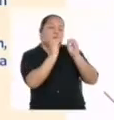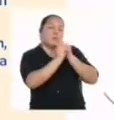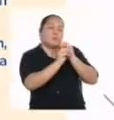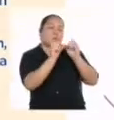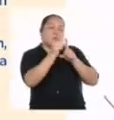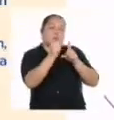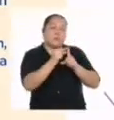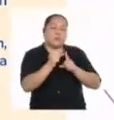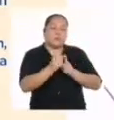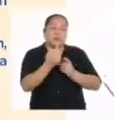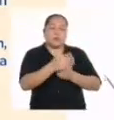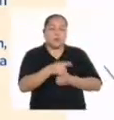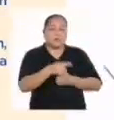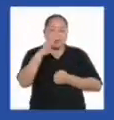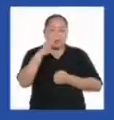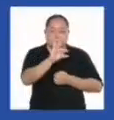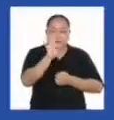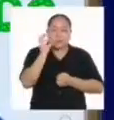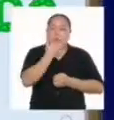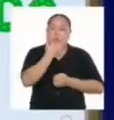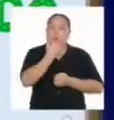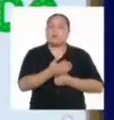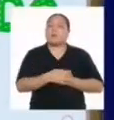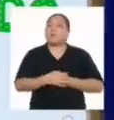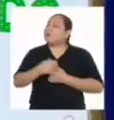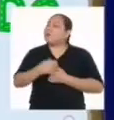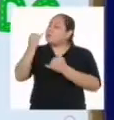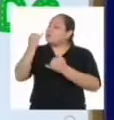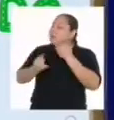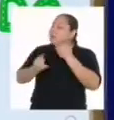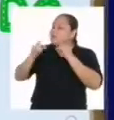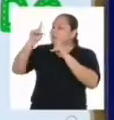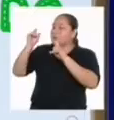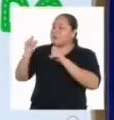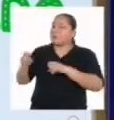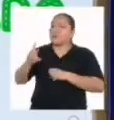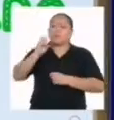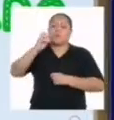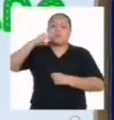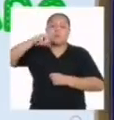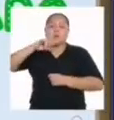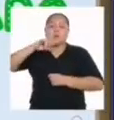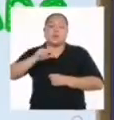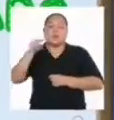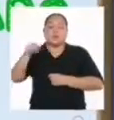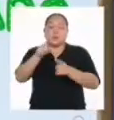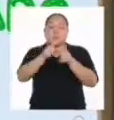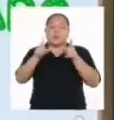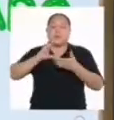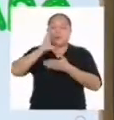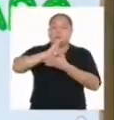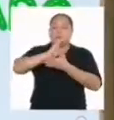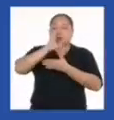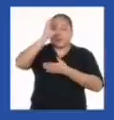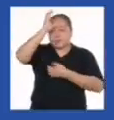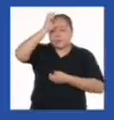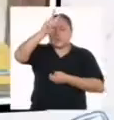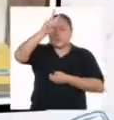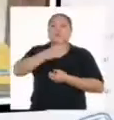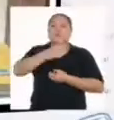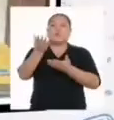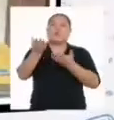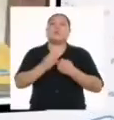escritura antes detectados. Tenemos una última pregunta de Robario, de la ciudad de Cusco. ¡Bienvenido!